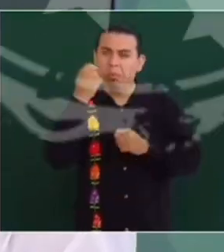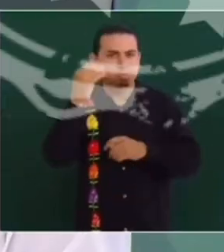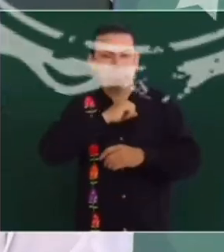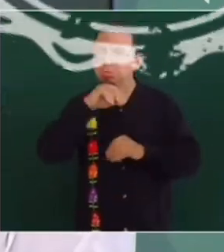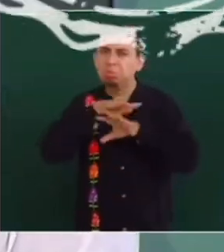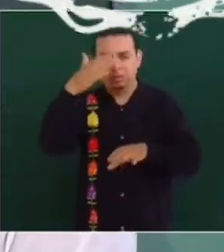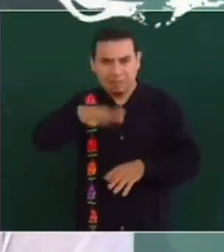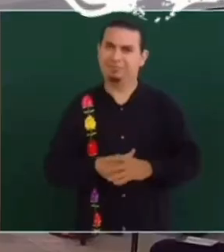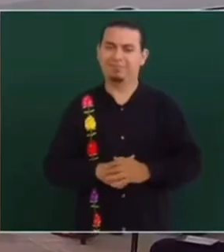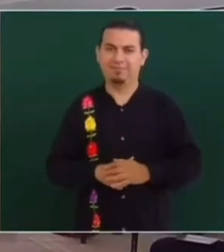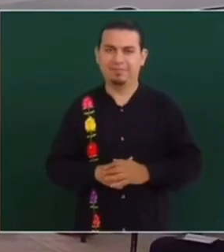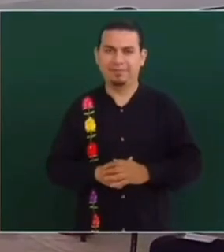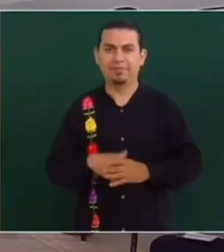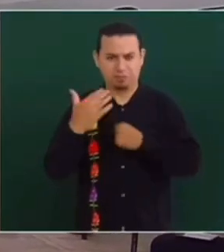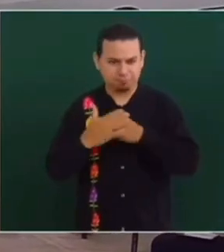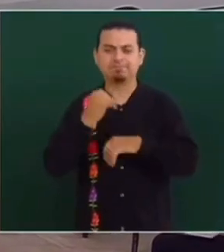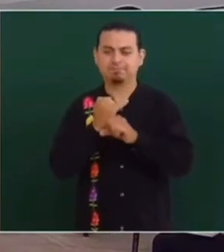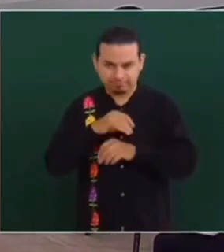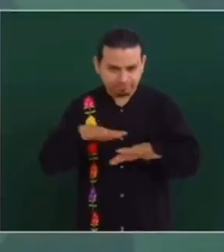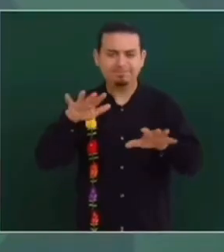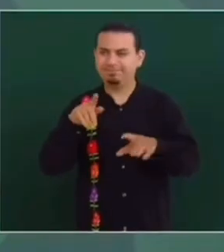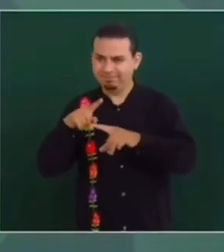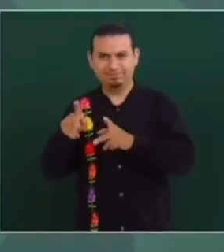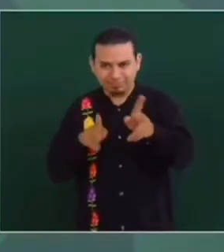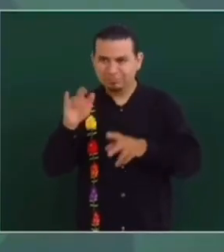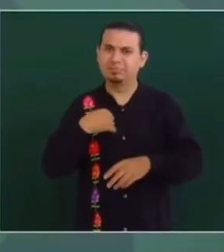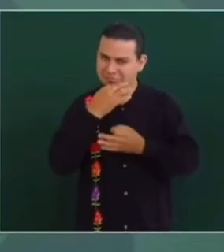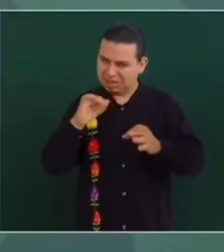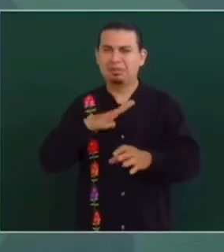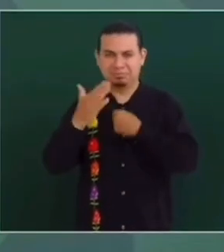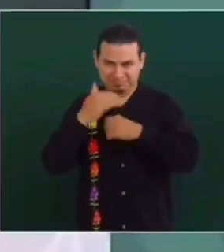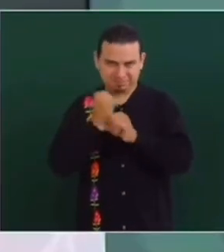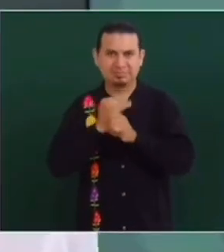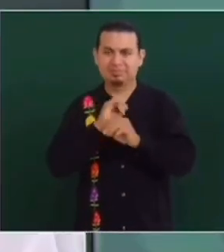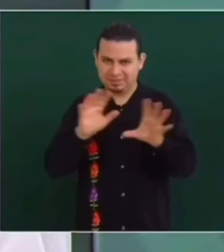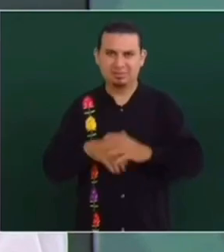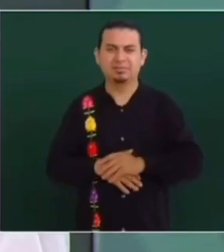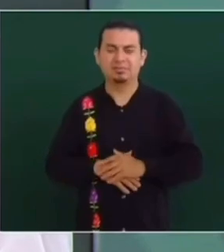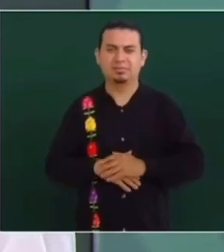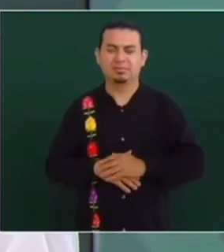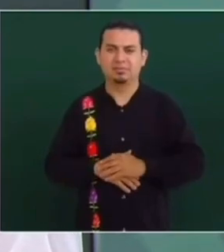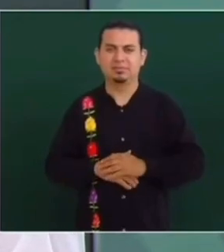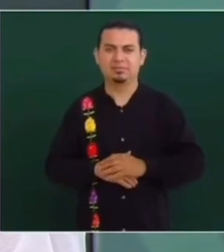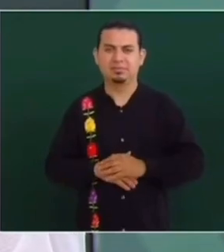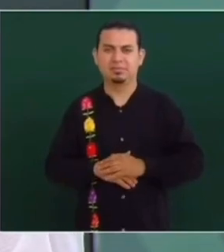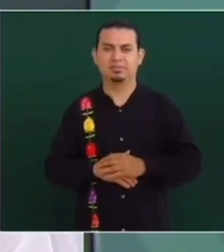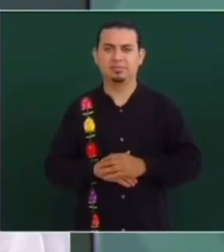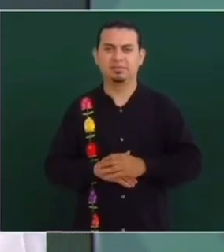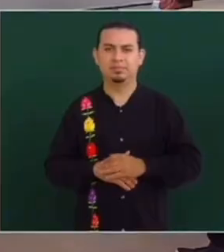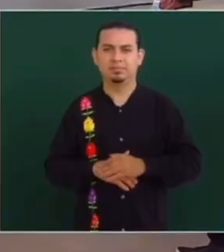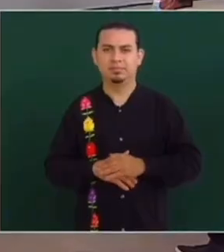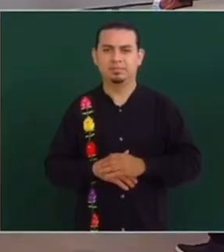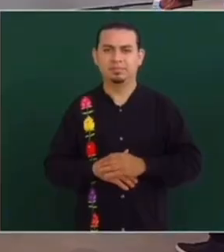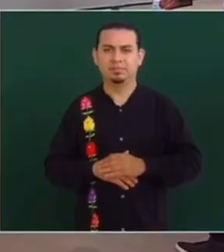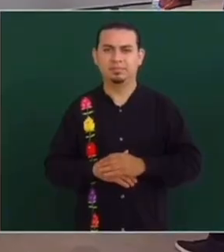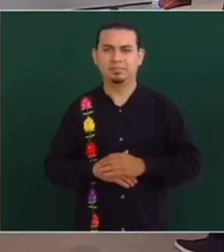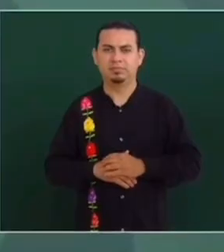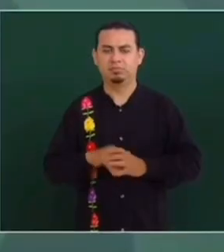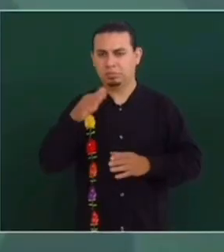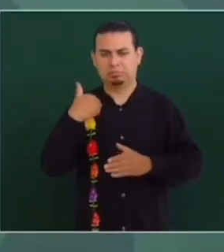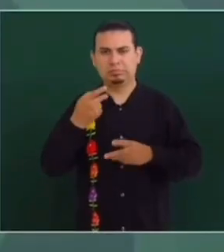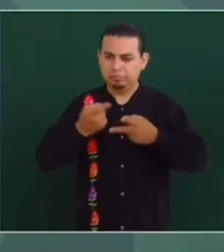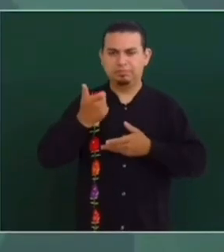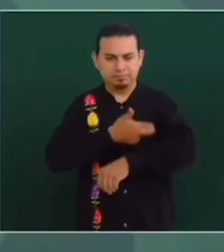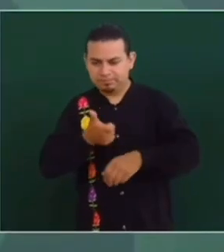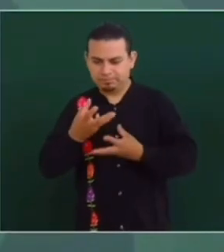Y ahora que sí va a haber internet en todos los pueblos, aprovecho para decirles de que estaba en una situación